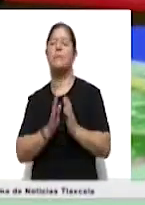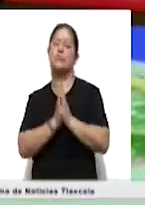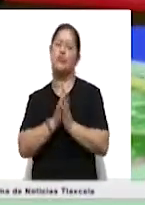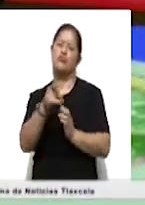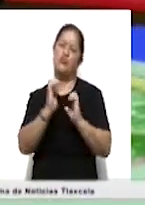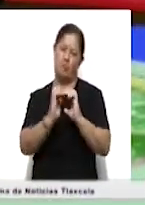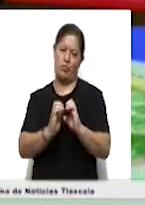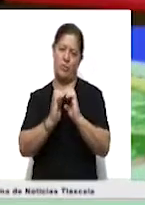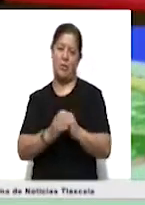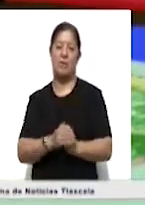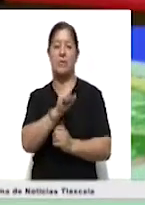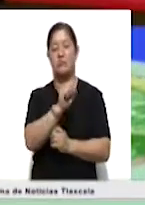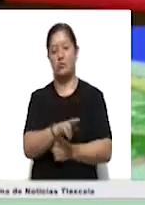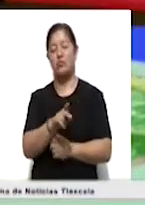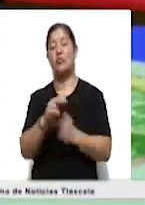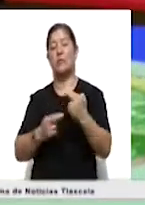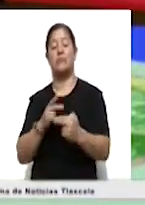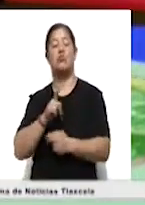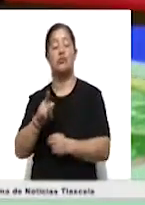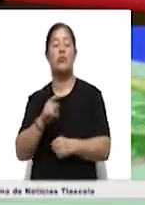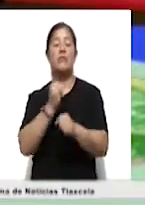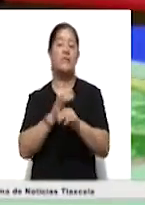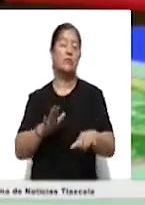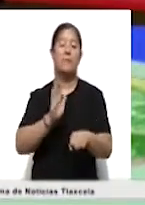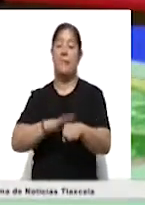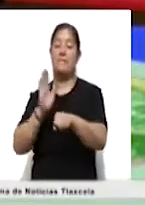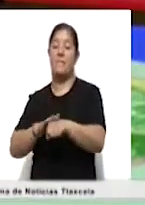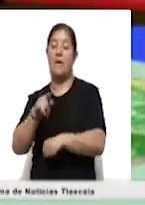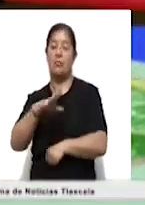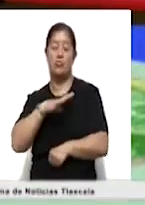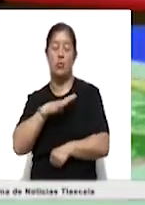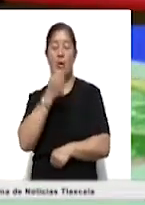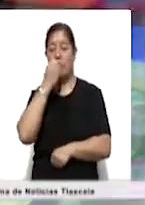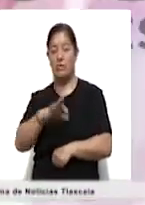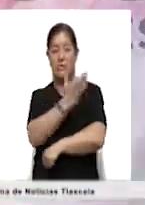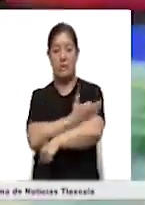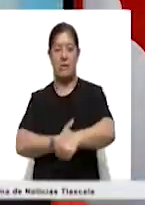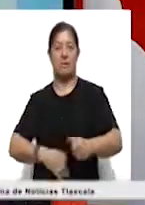cuídese mucho. Susan, Maestra, regresamos con ustedes para más información y que tengan una excelente tarde.